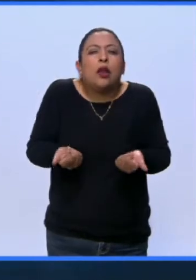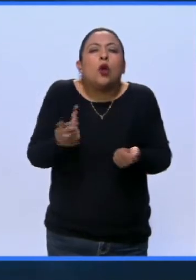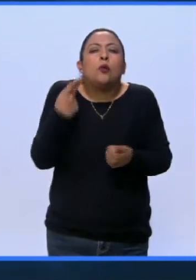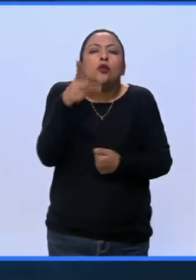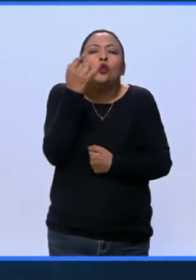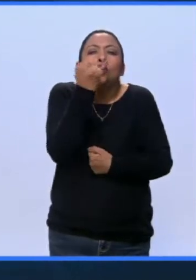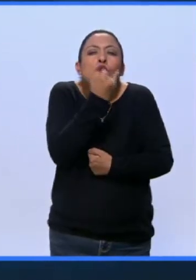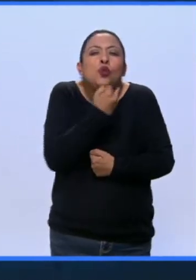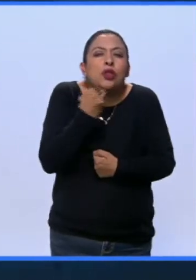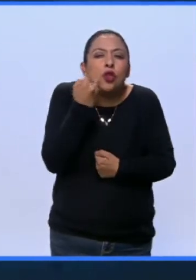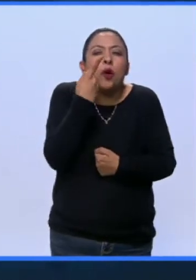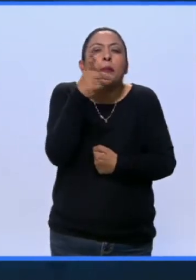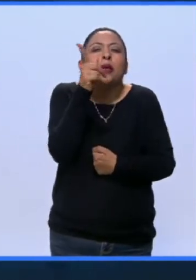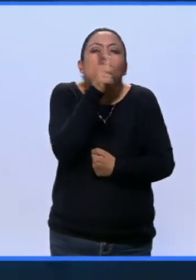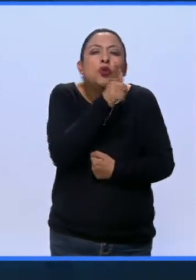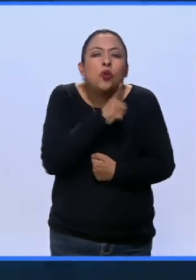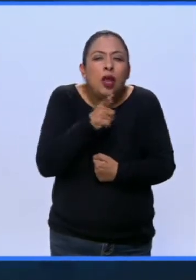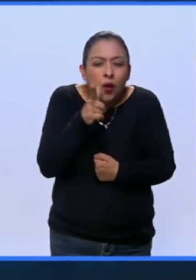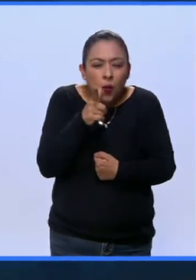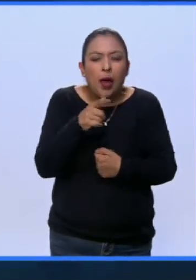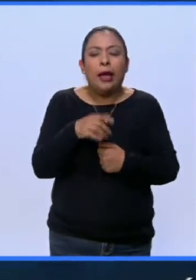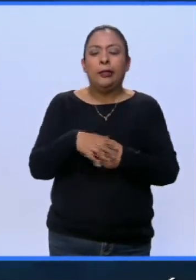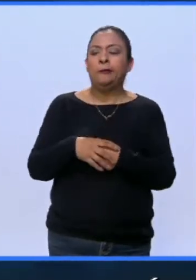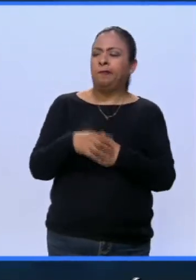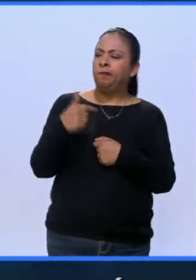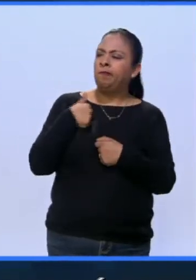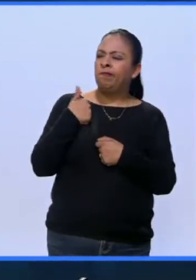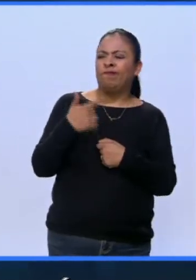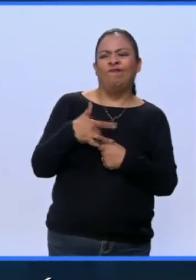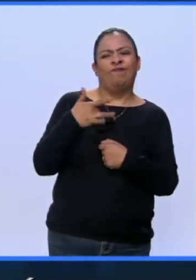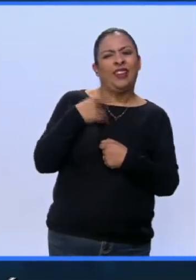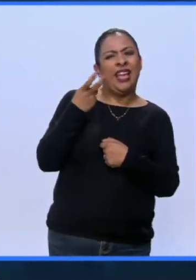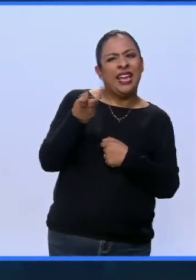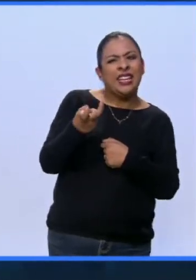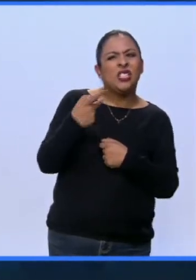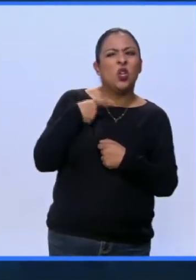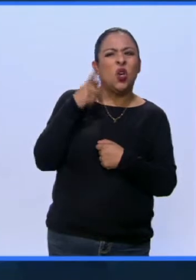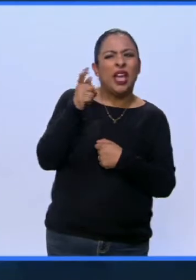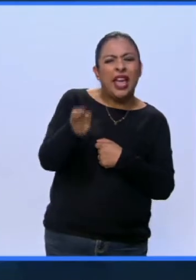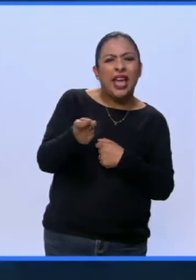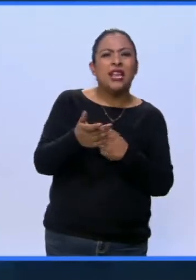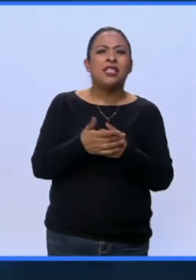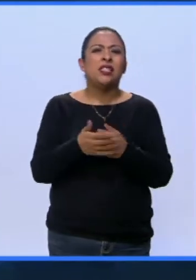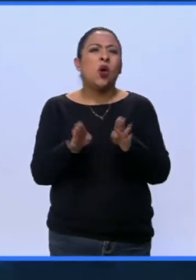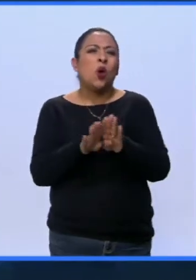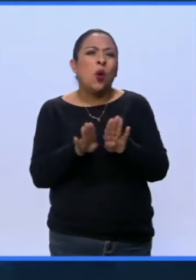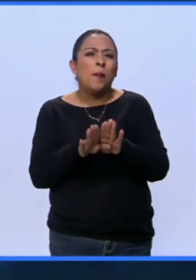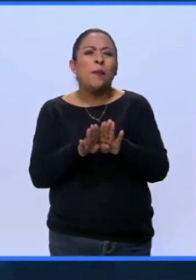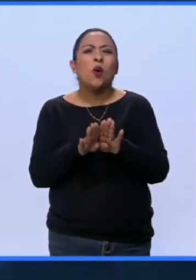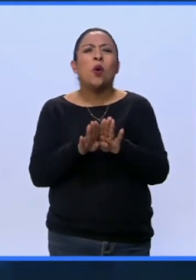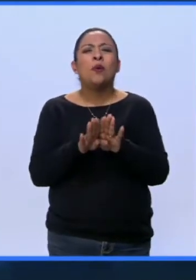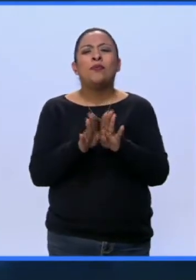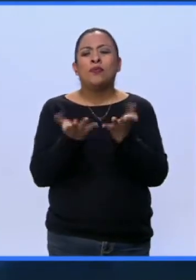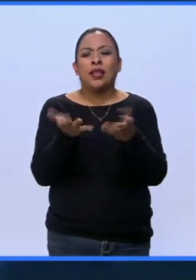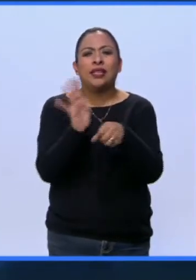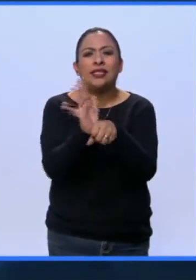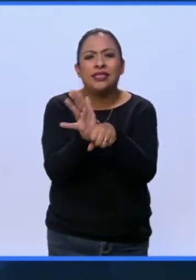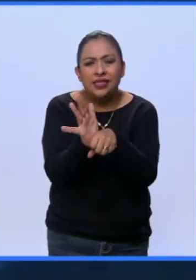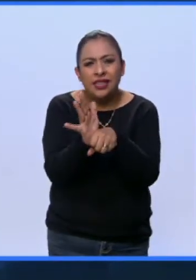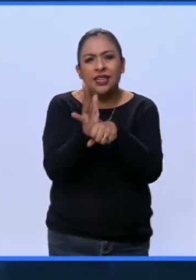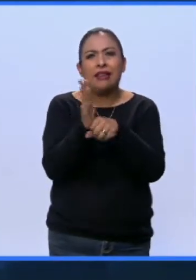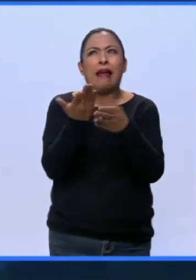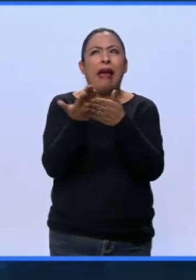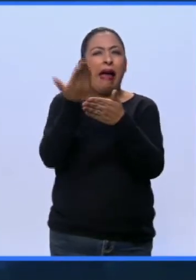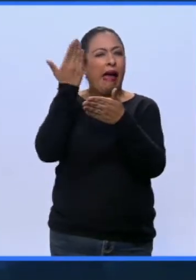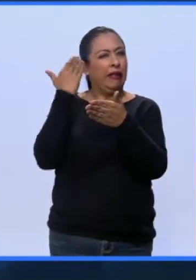lenguaje, ¿no? Decimos, esto me suena de tal manera, me suena como a un cine quizá del